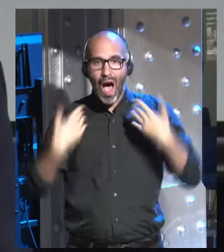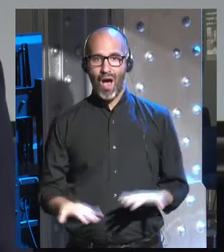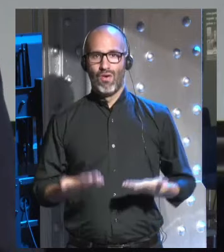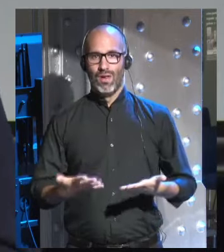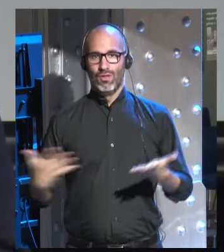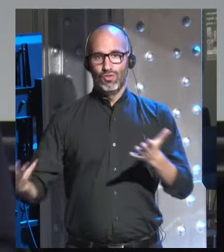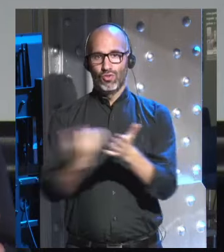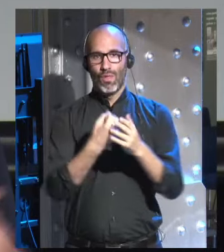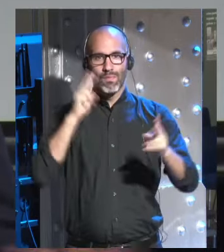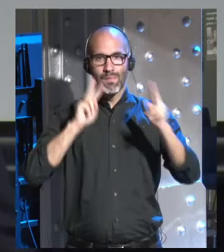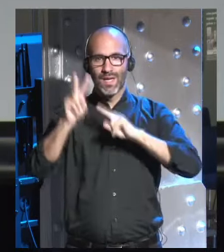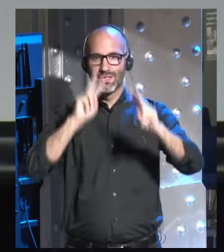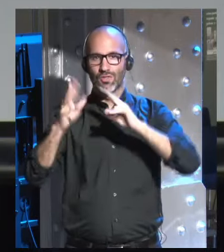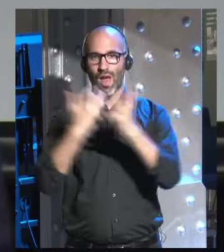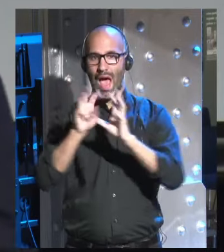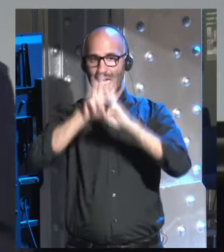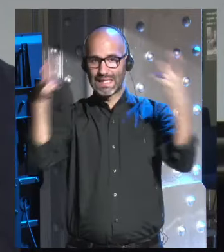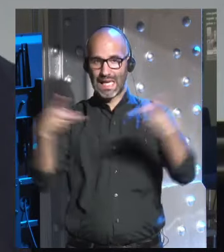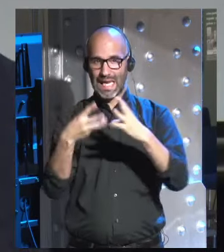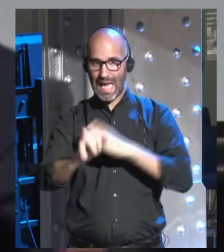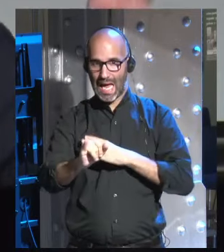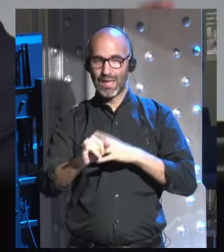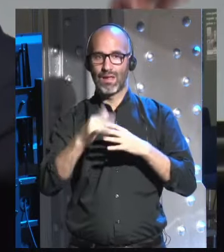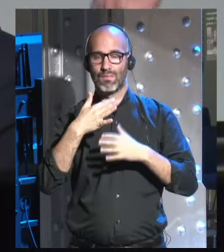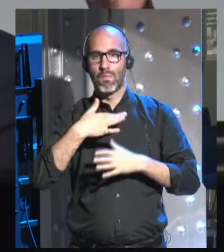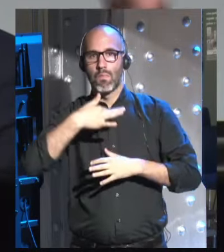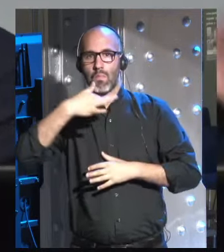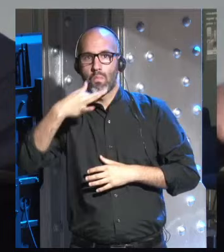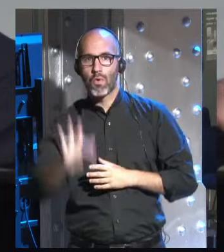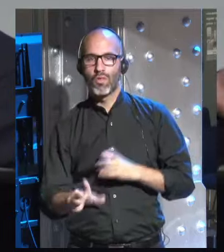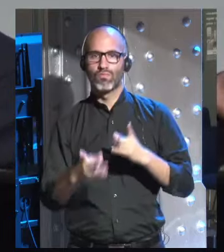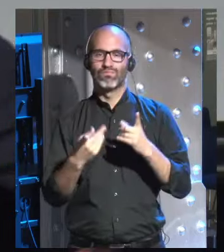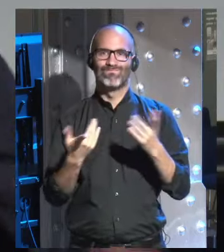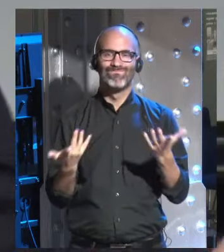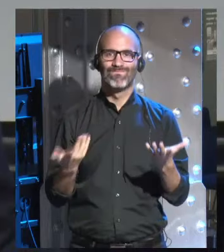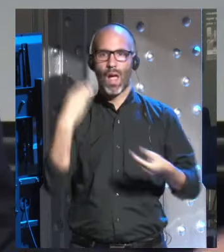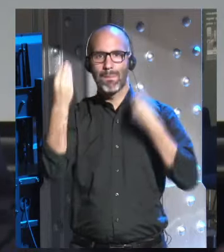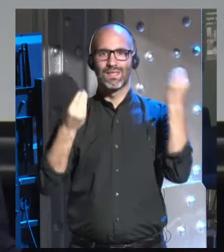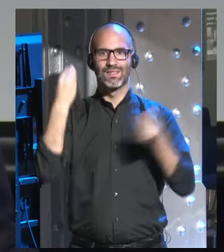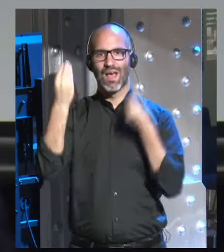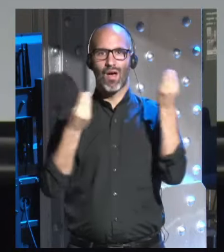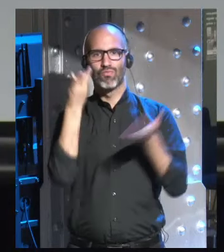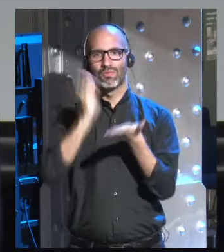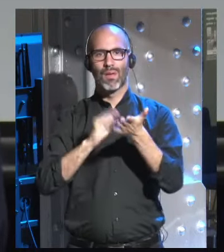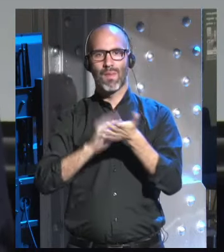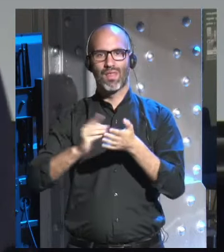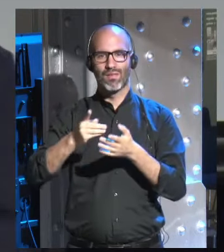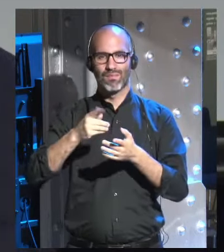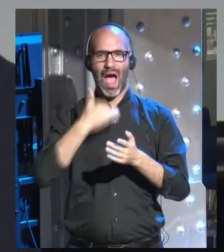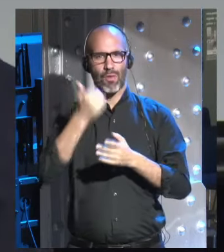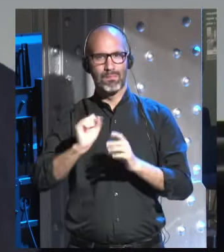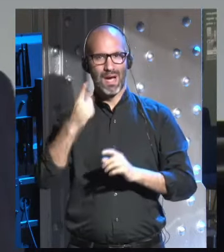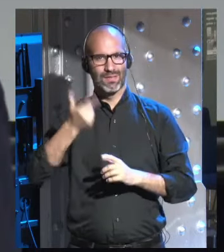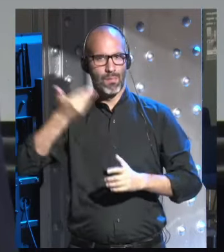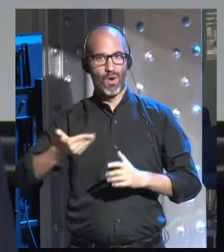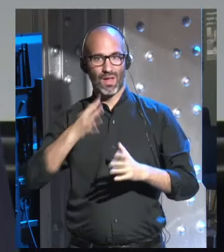en vez de todas estas visiones tenemos internet que podríamos decir que en muchas o de muchas maneras es algo mucho más importante o más